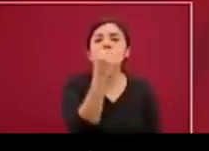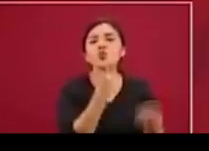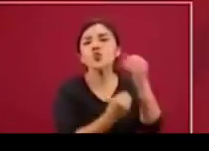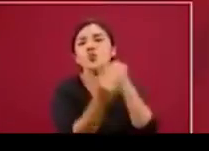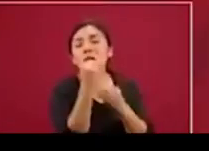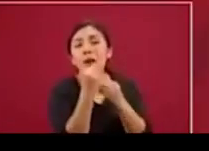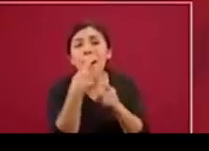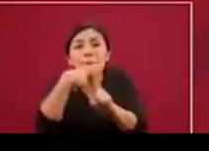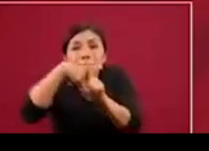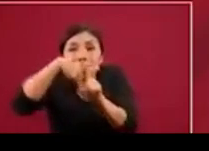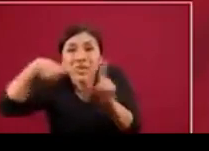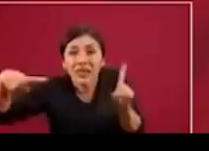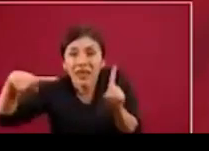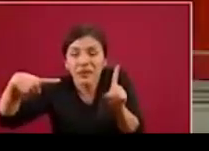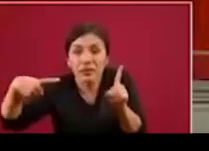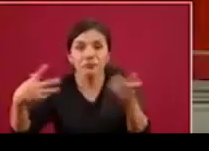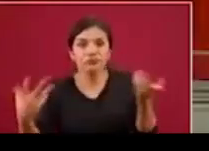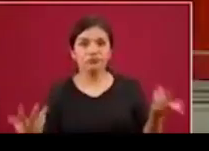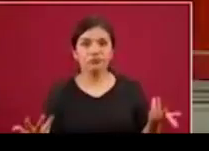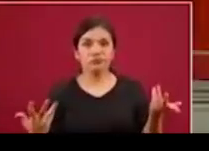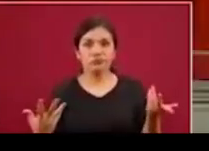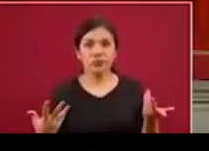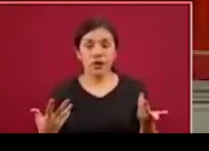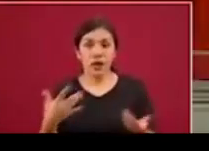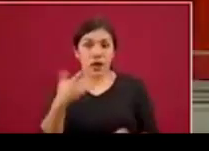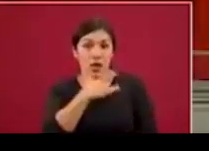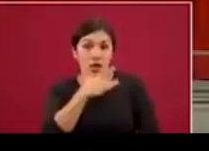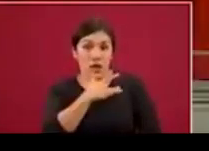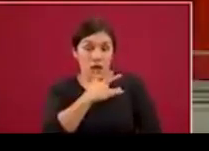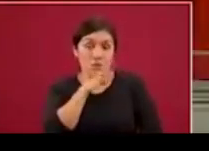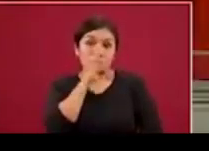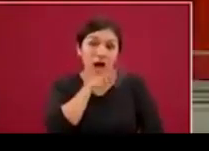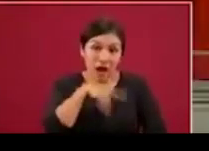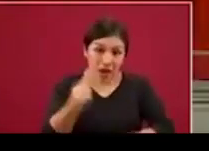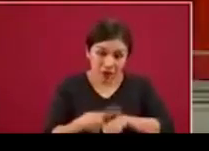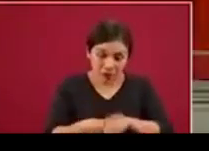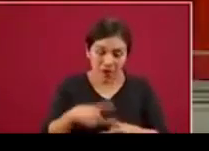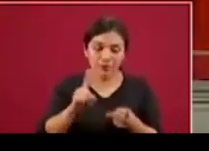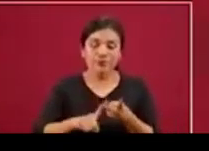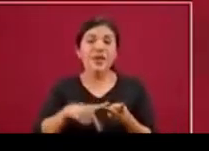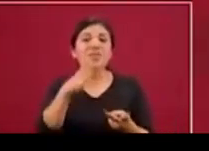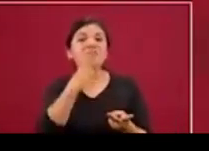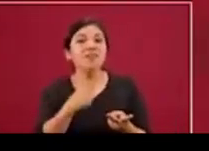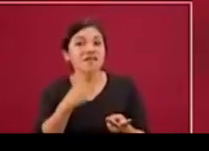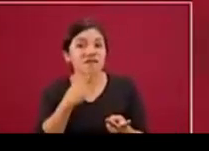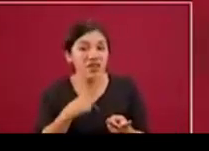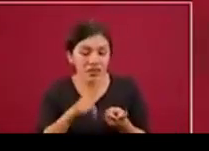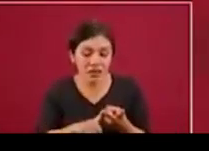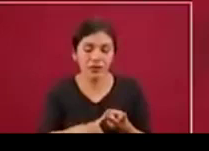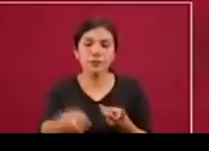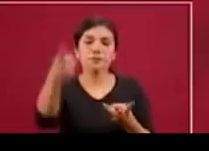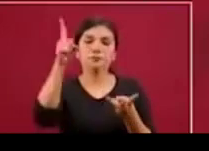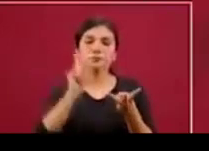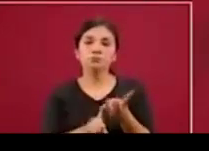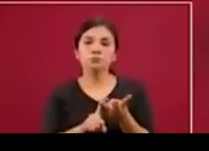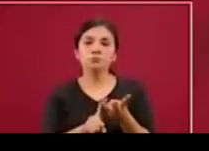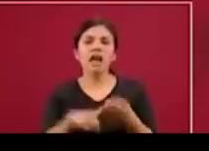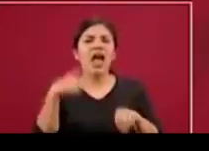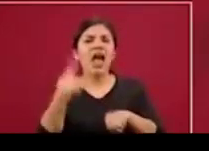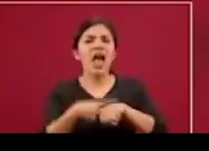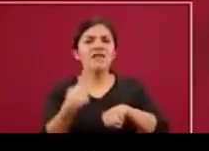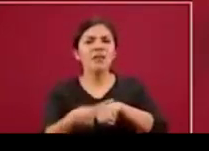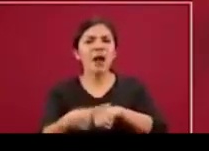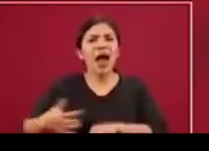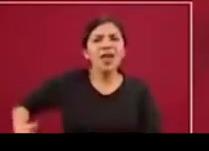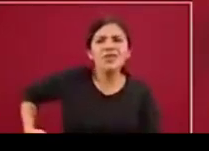La mitad, obviamente enfermedad cardiovascular, que es la primera, diabetes y sus complicaciones, que es la segunda, enfermedad